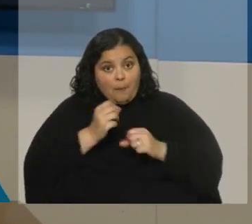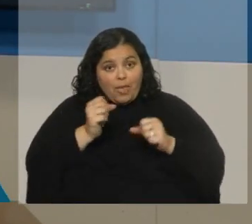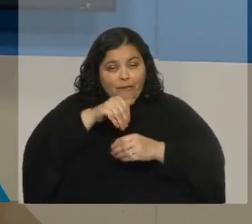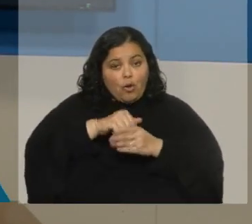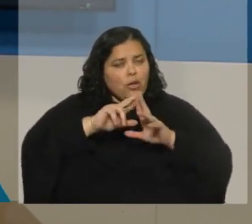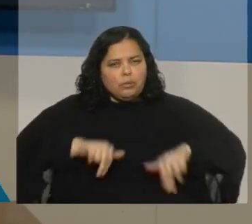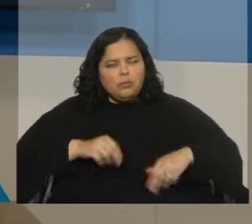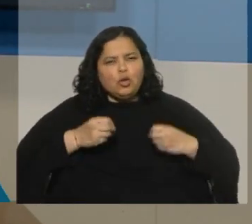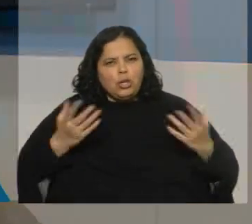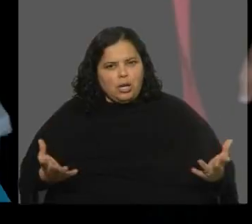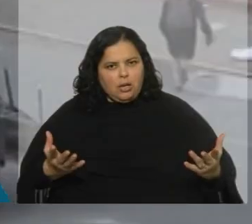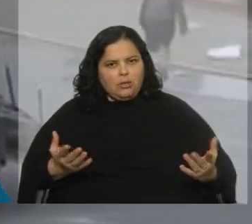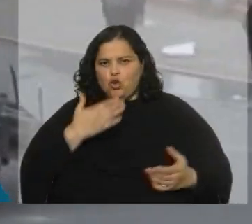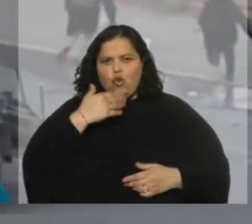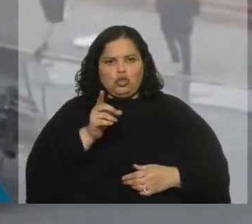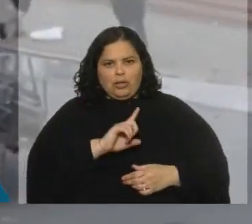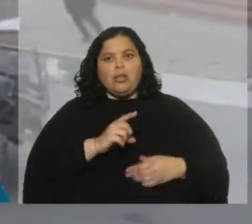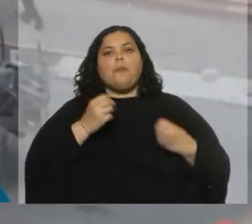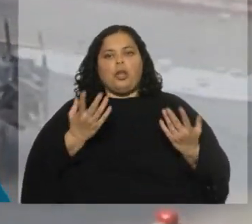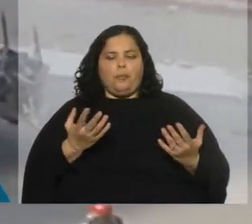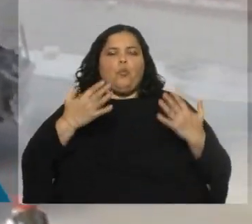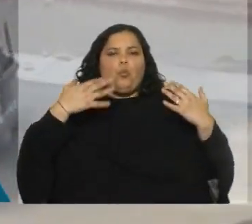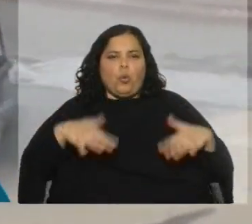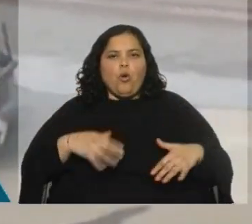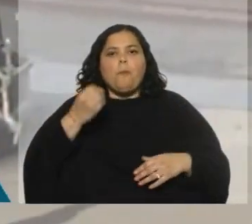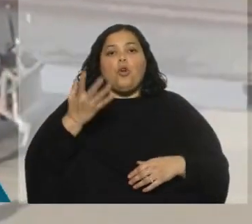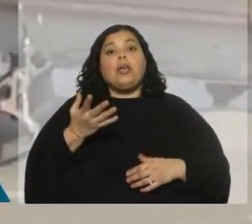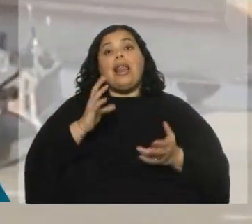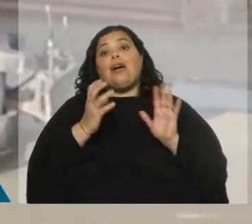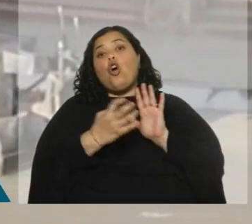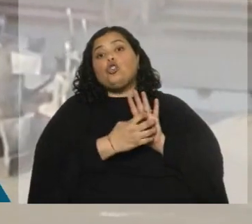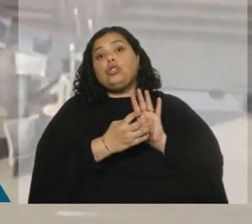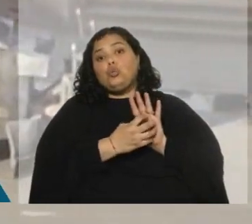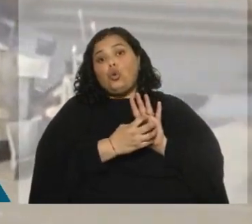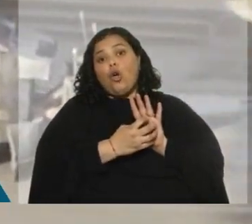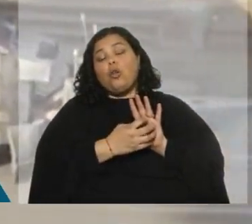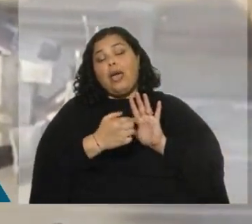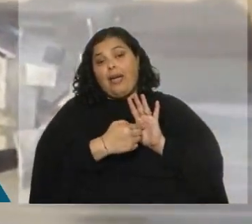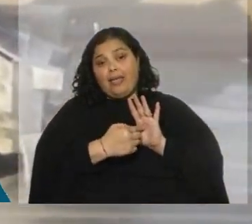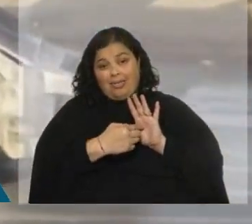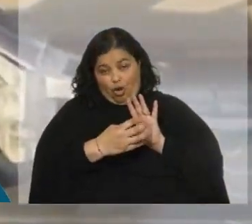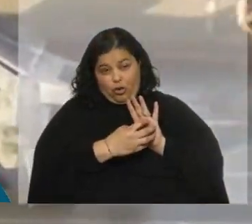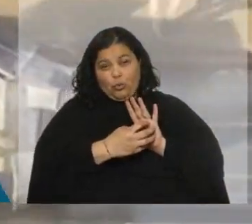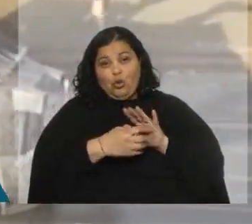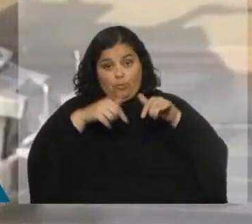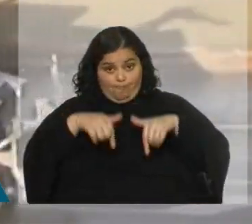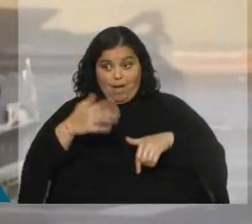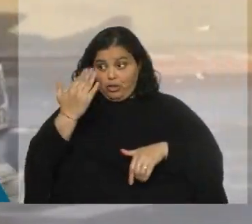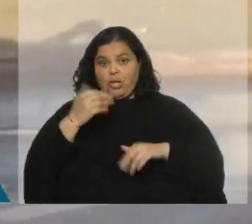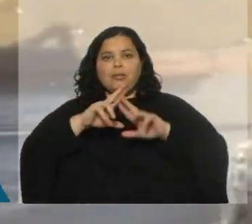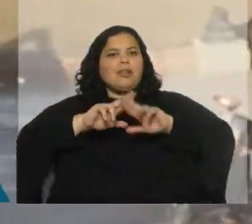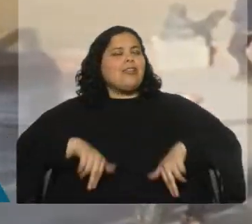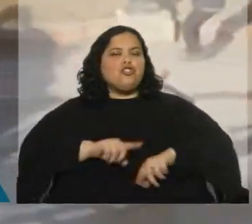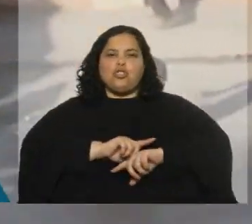qué ahora se rechaza esta constitución? Bueno, en definitiva, la constitución termina siendo rechazada porque